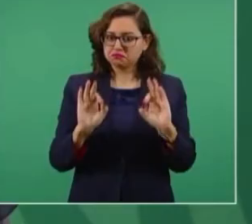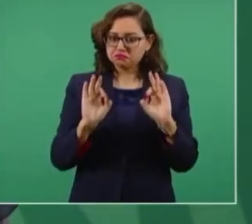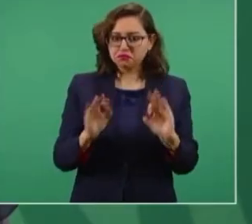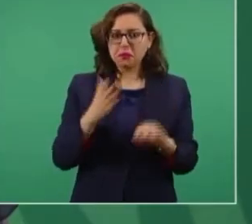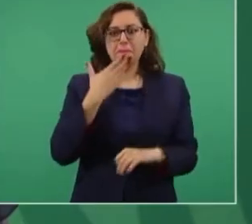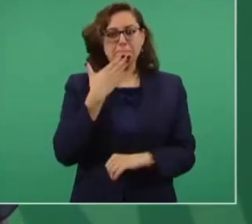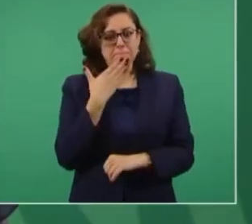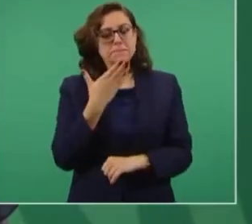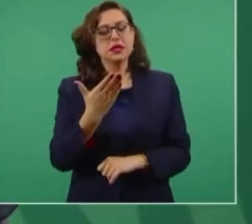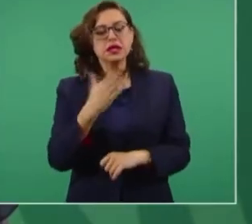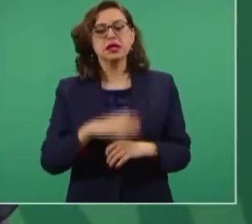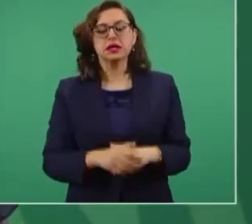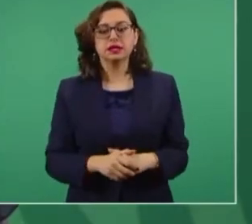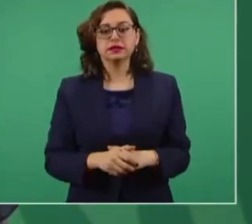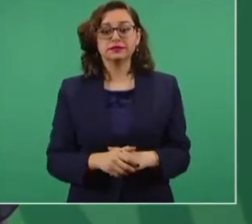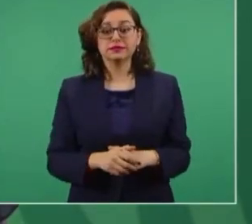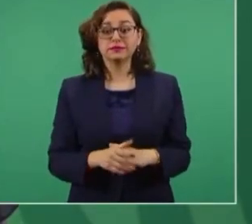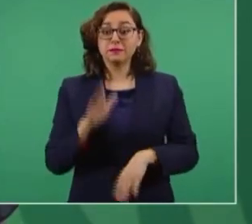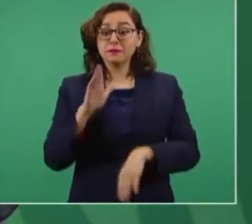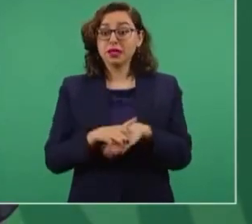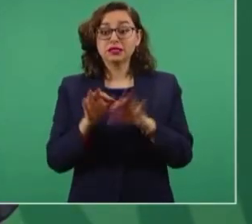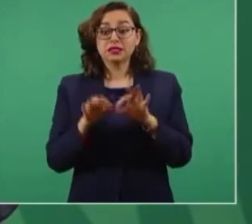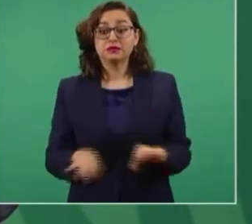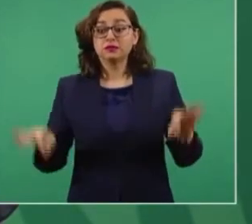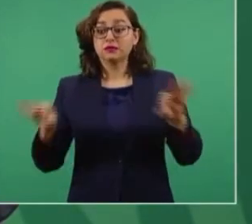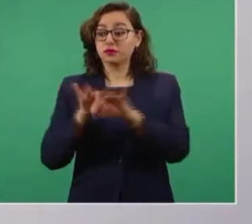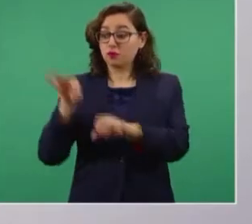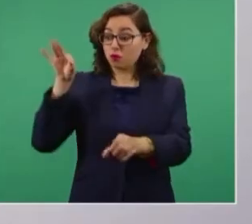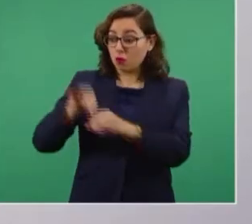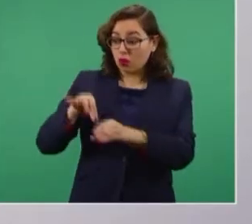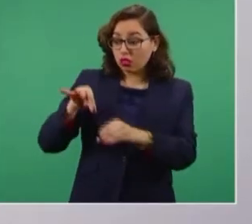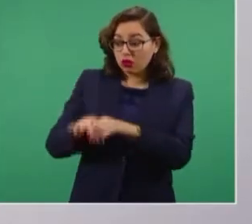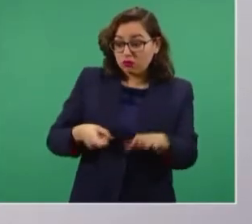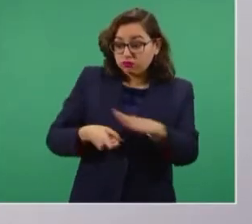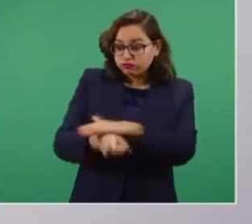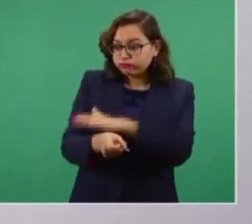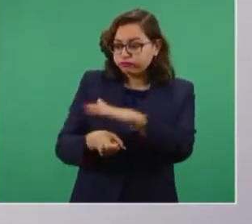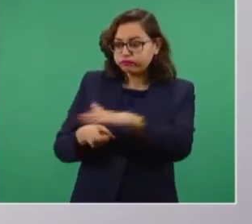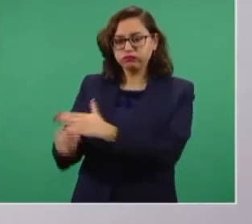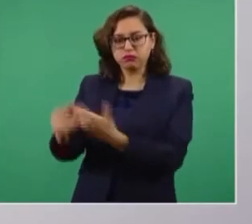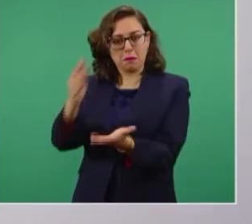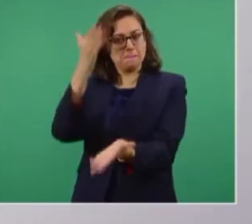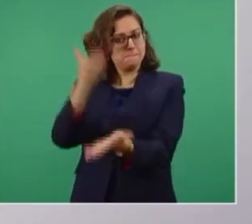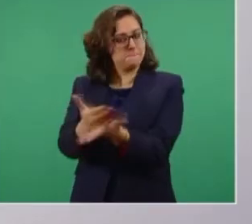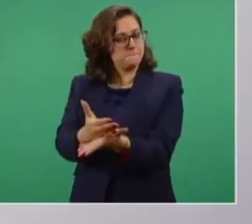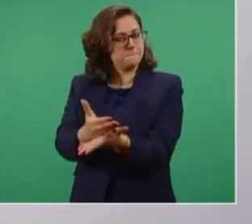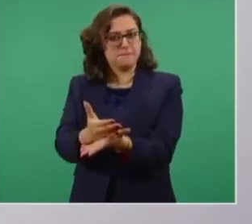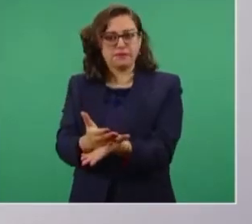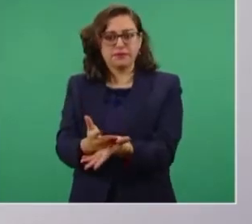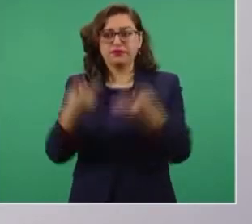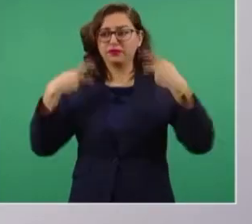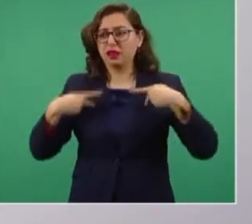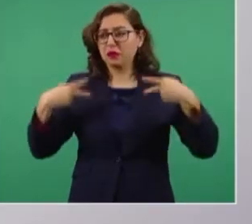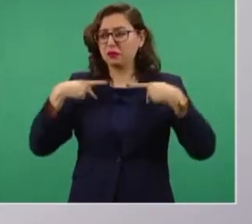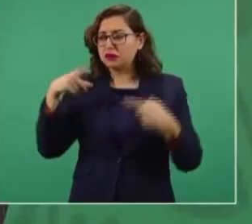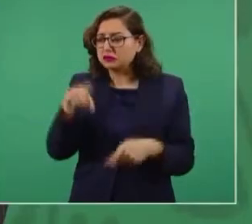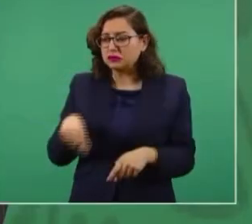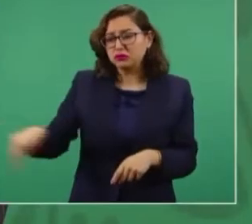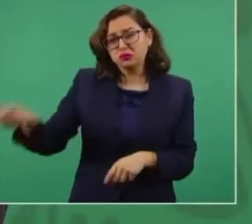detener la compra del voto, el tráfico con la pobreza a la gente,